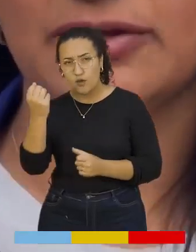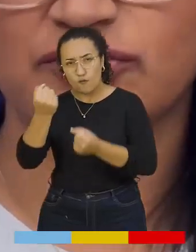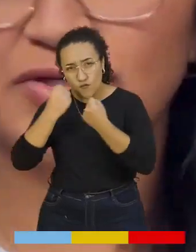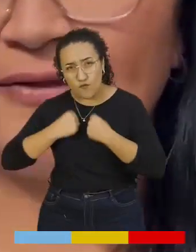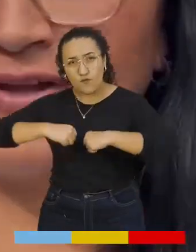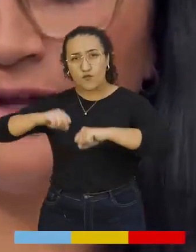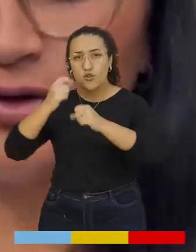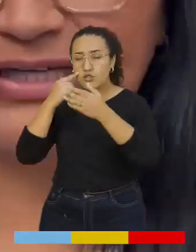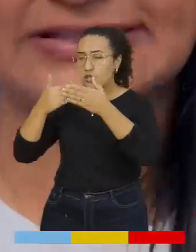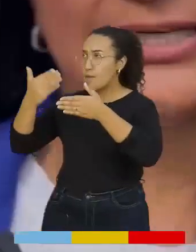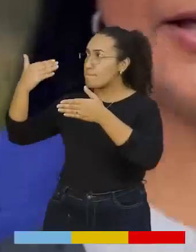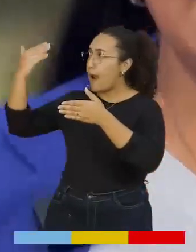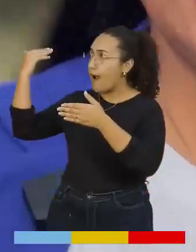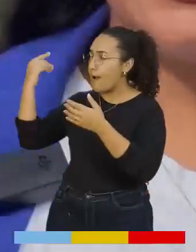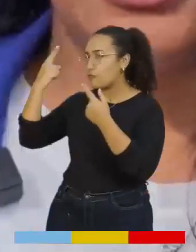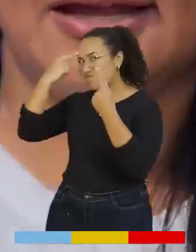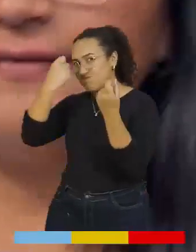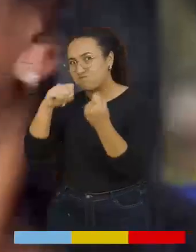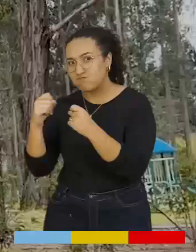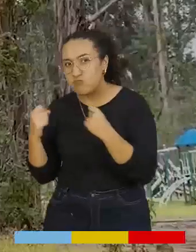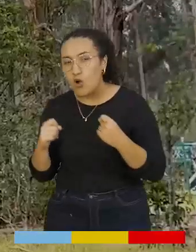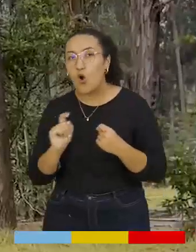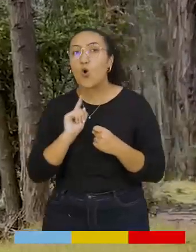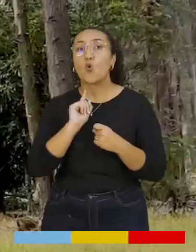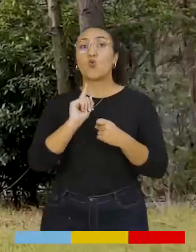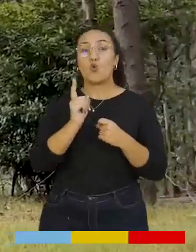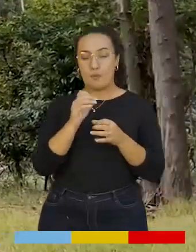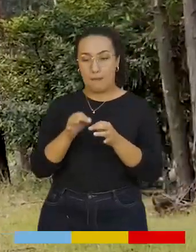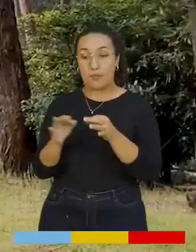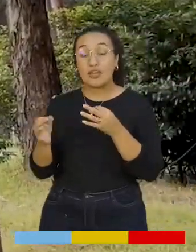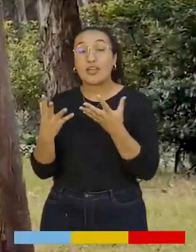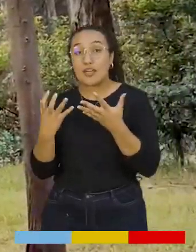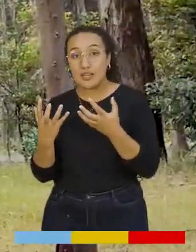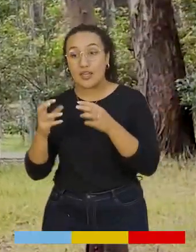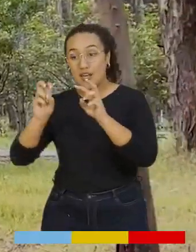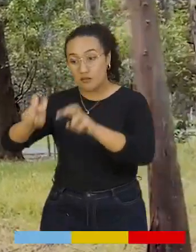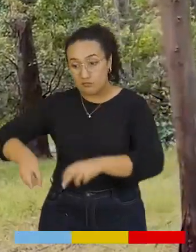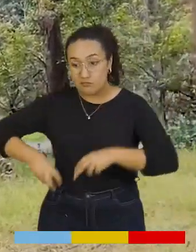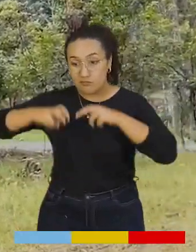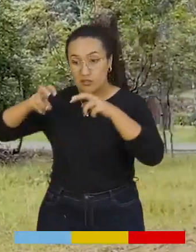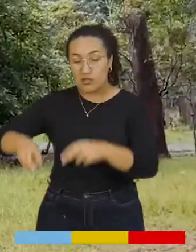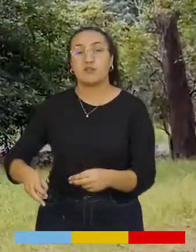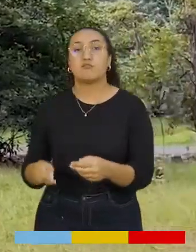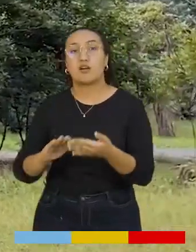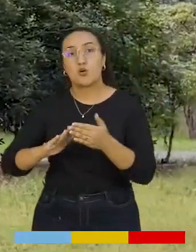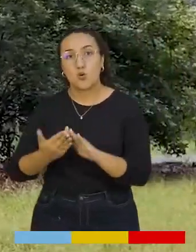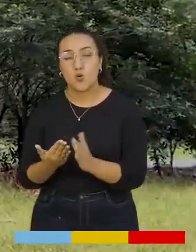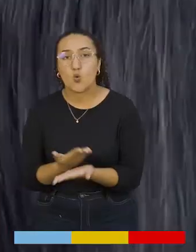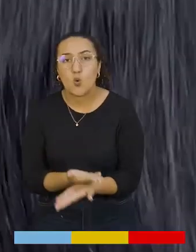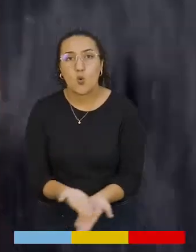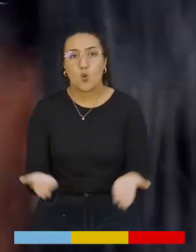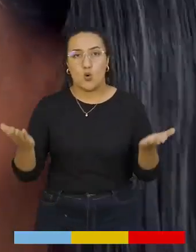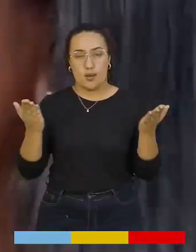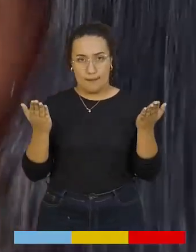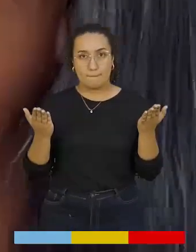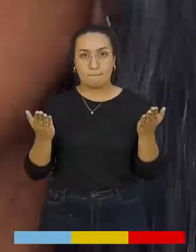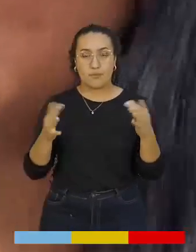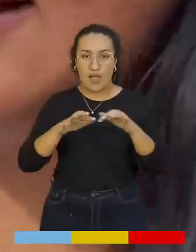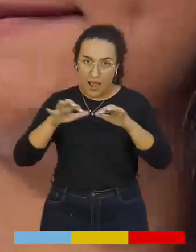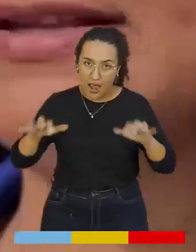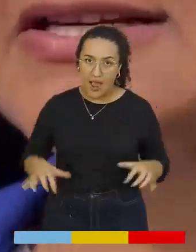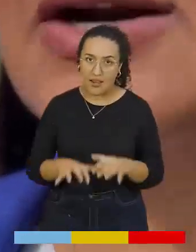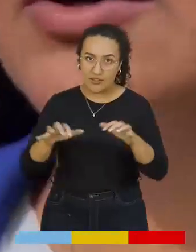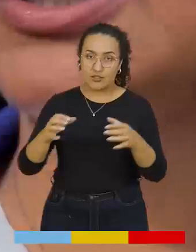venía de años anteriores de que quería el municipio tener su vivero. Para la comunidad, para las